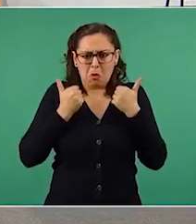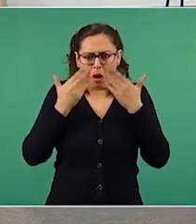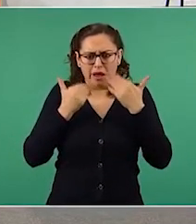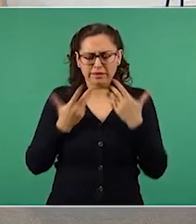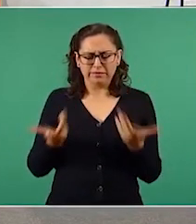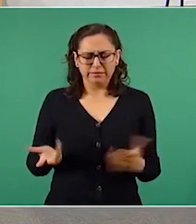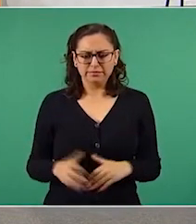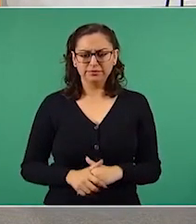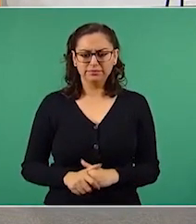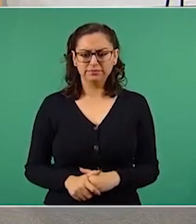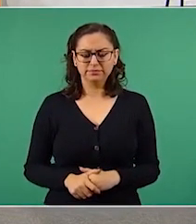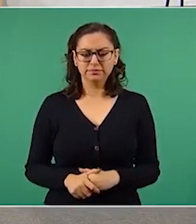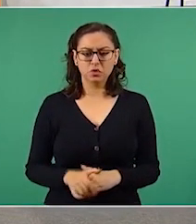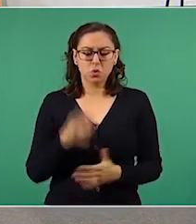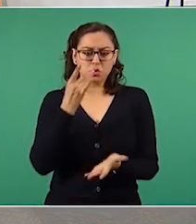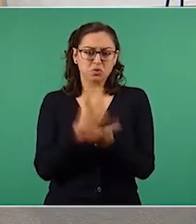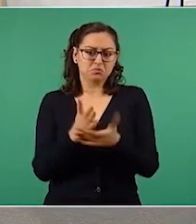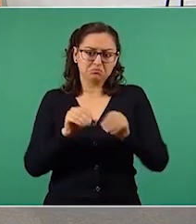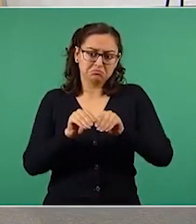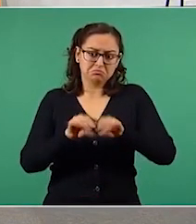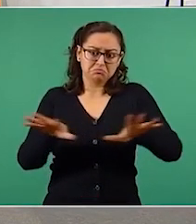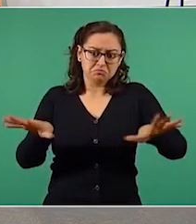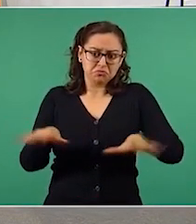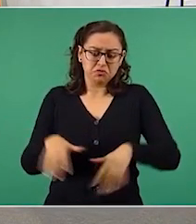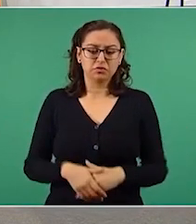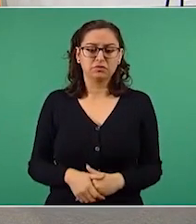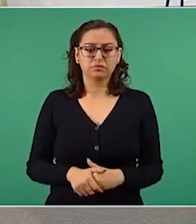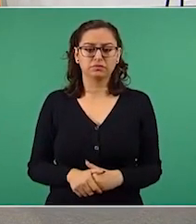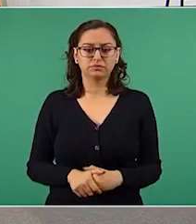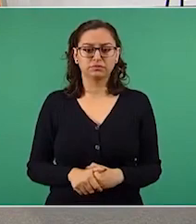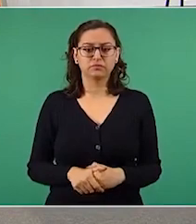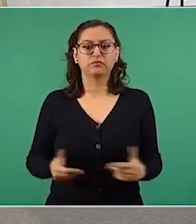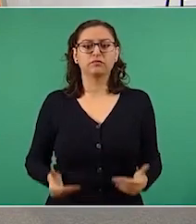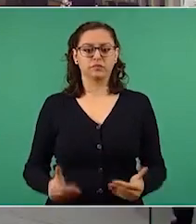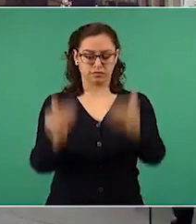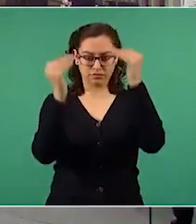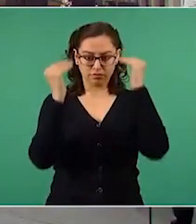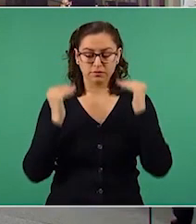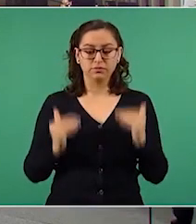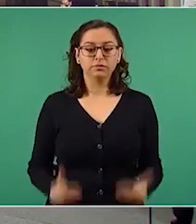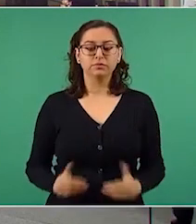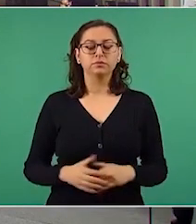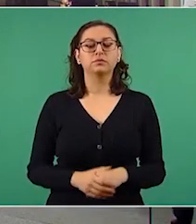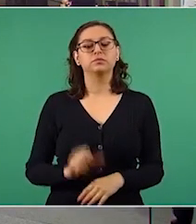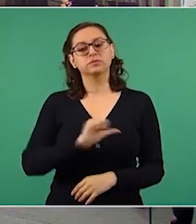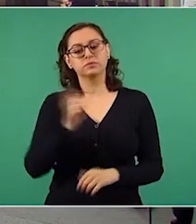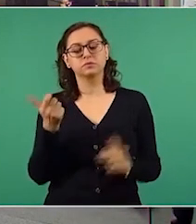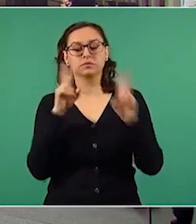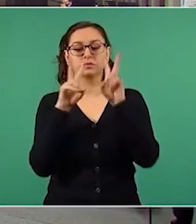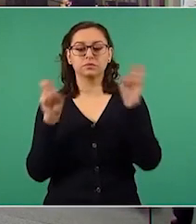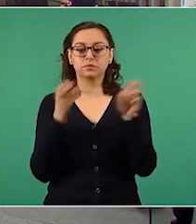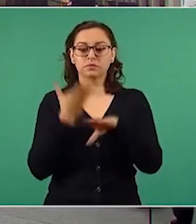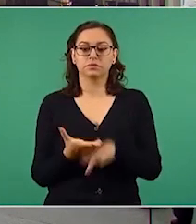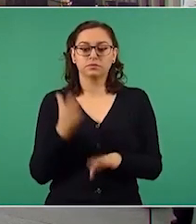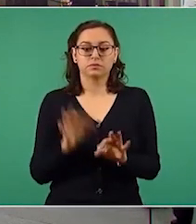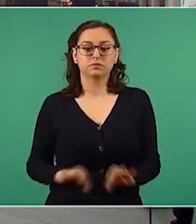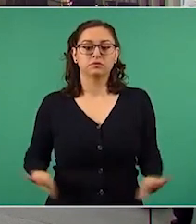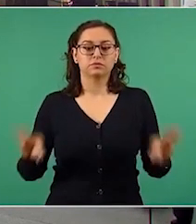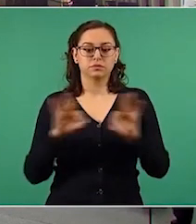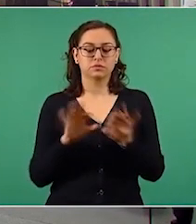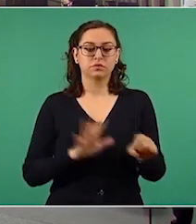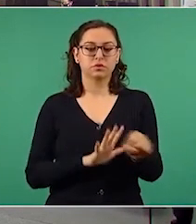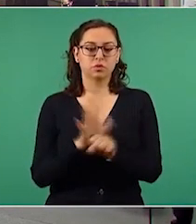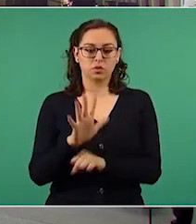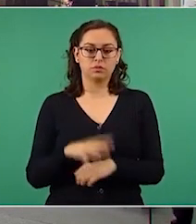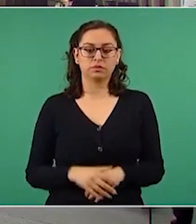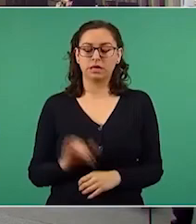después de esta aclaración queremos presentarles algo que nos pareció de suma importancia, que es el monitoreo del